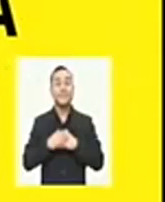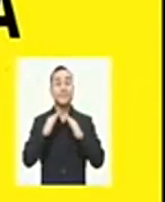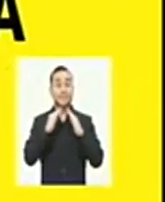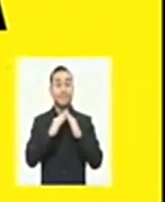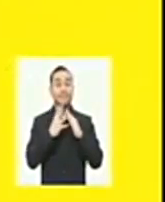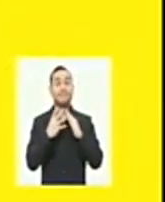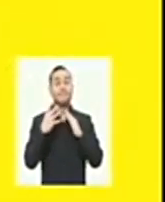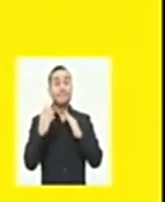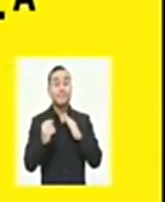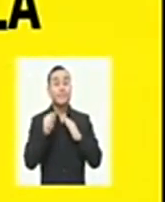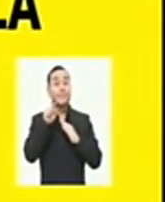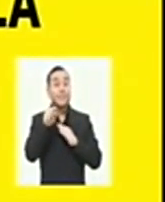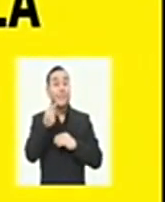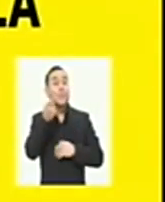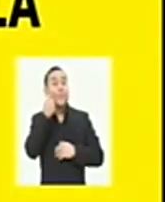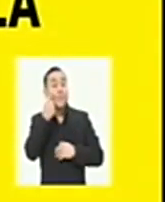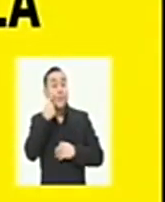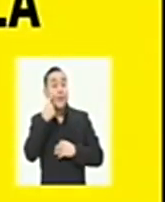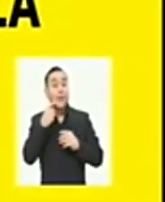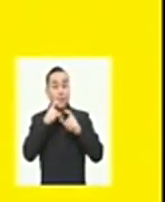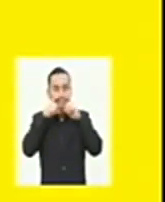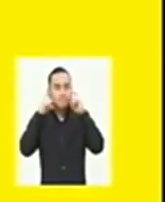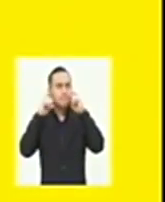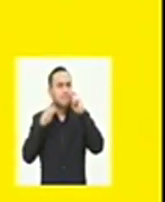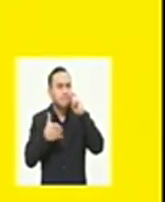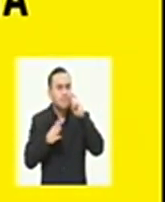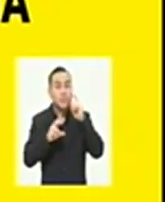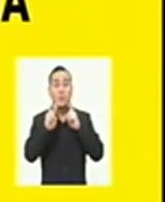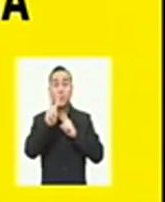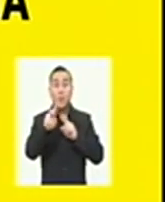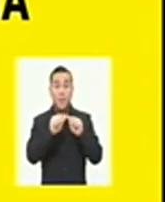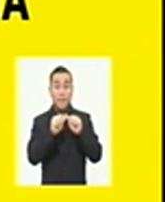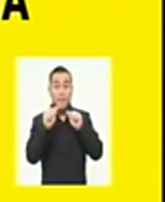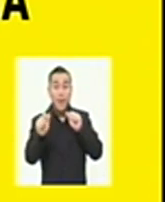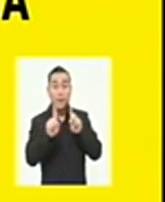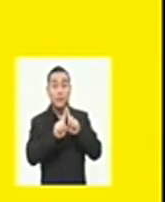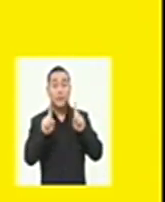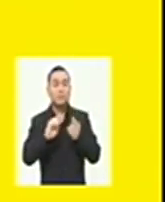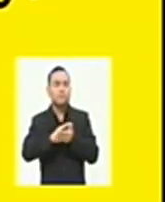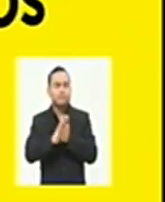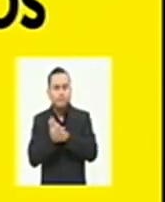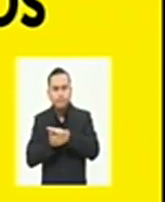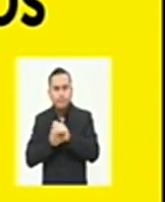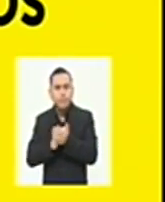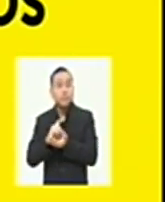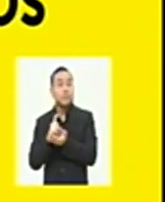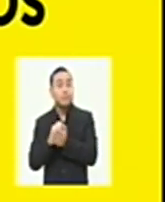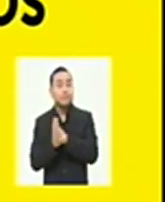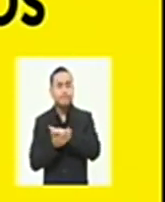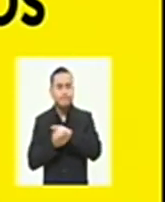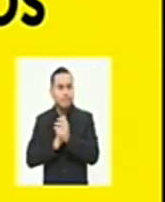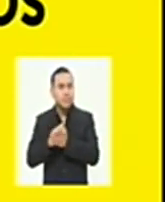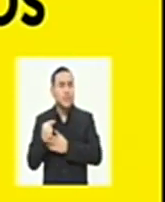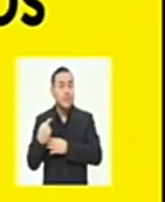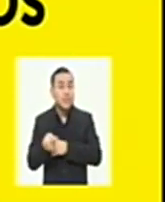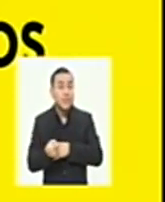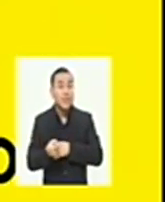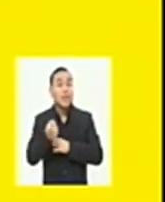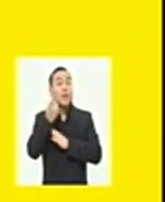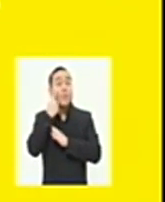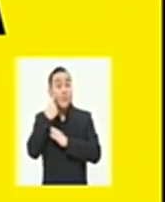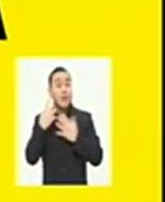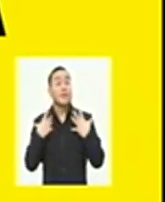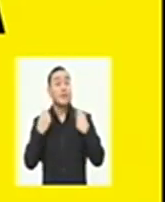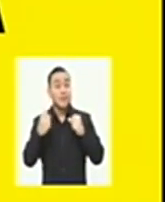Si sales de casa, usa siempre mascarilla. Mantén dos metros de distancia. Lávate las manos con jabón y usa alcohol